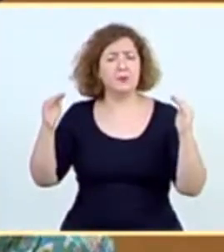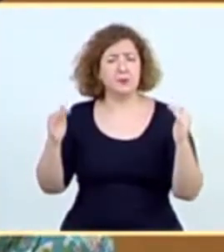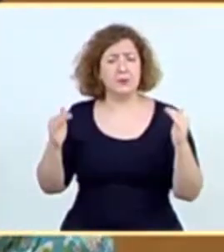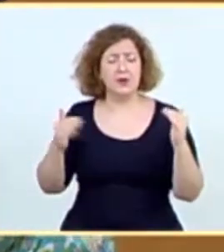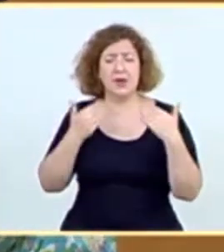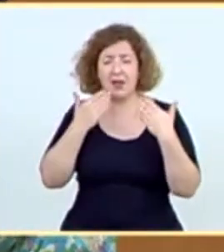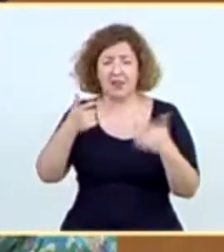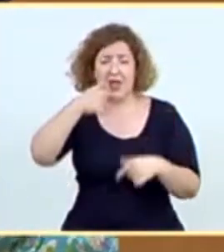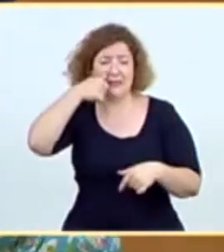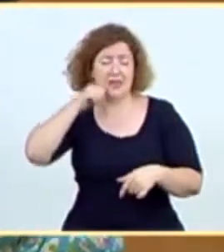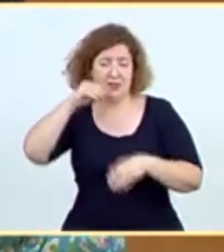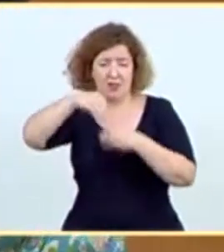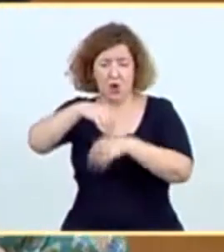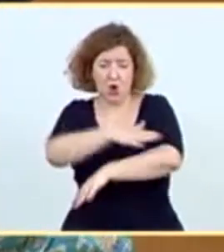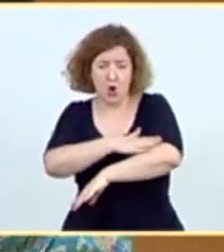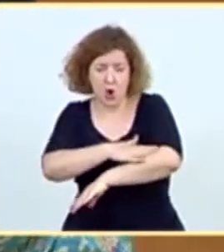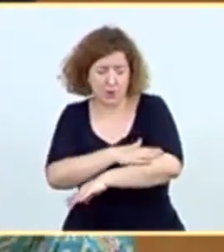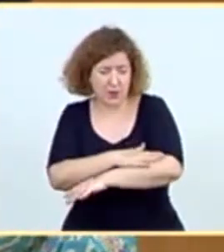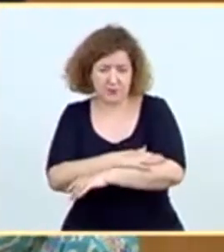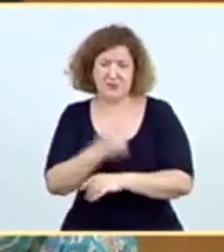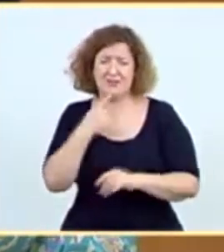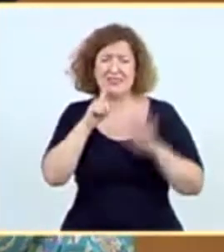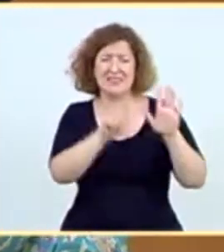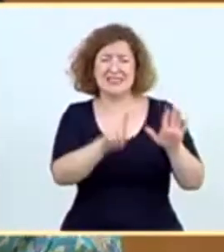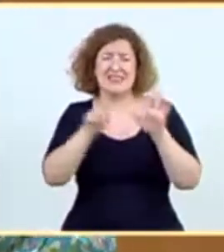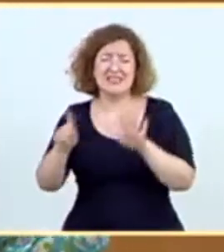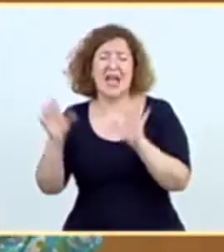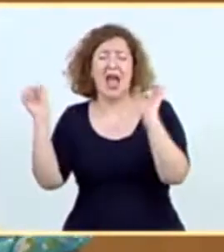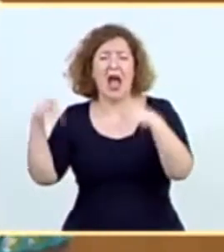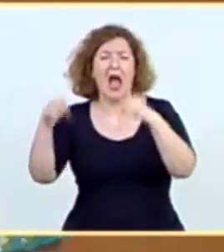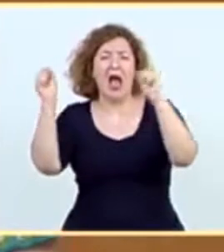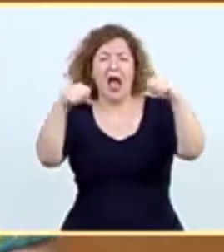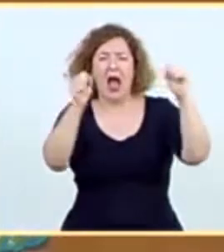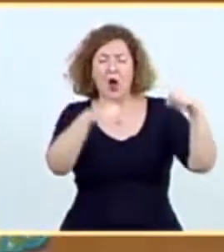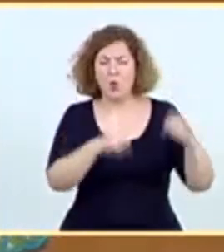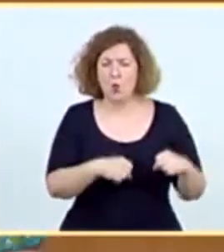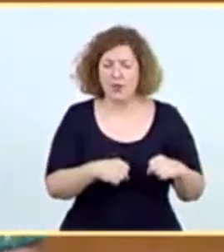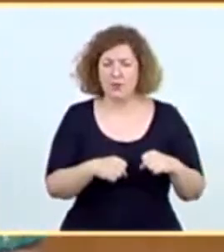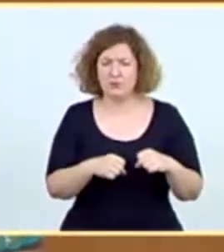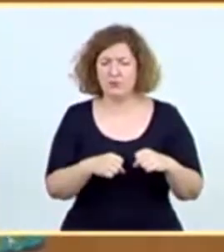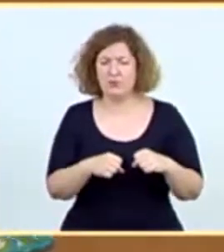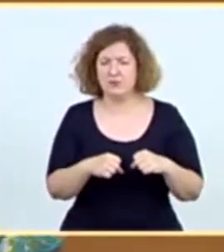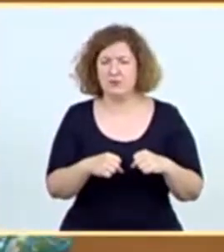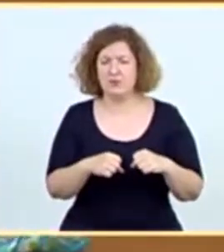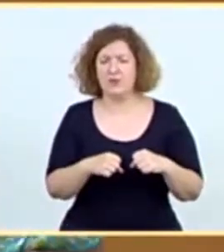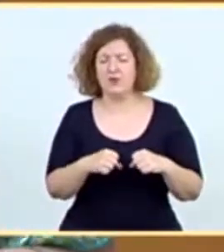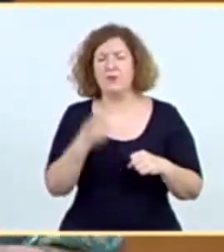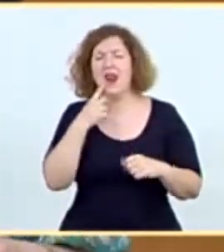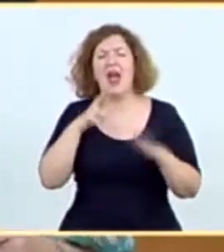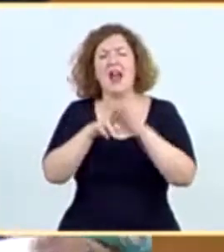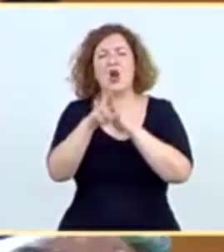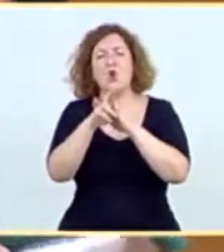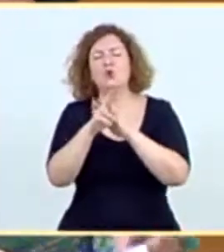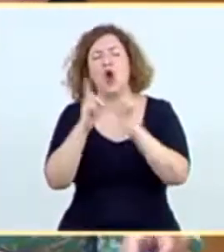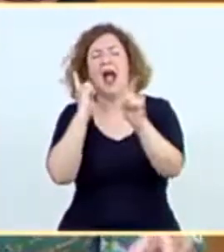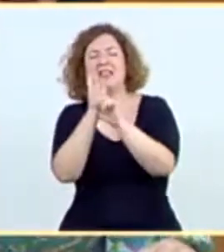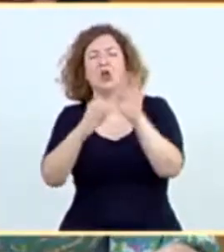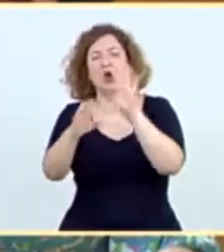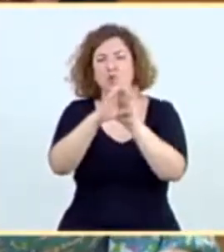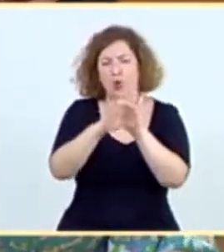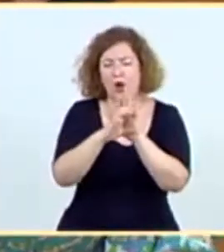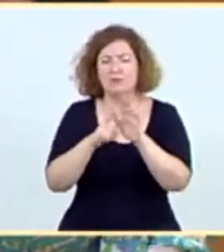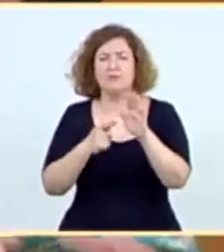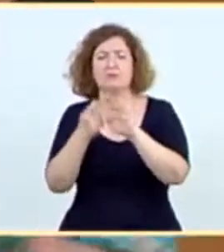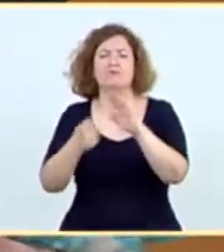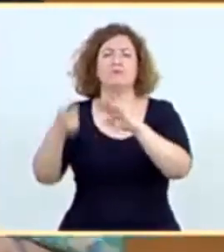Perú Sánchez llegó al gobierno. Han sido 66 los acuerdos que han evitado tantos o sendos recursos de inconstitucionalidad, de los cuales